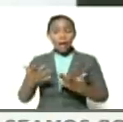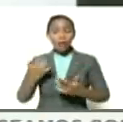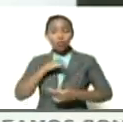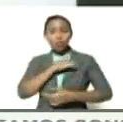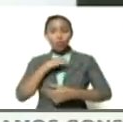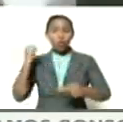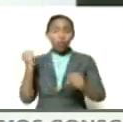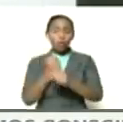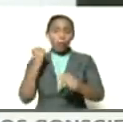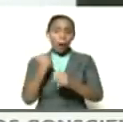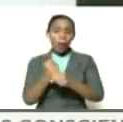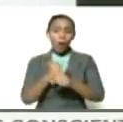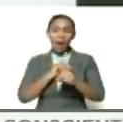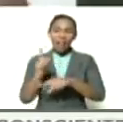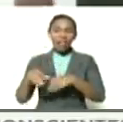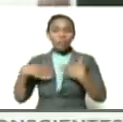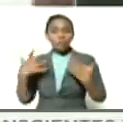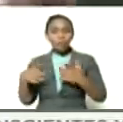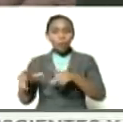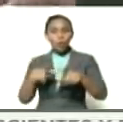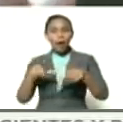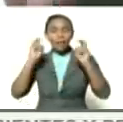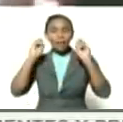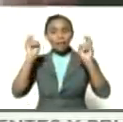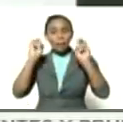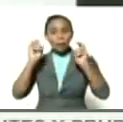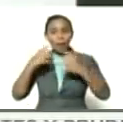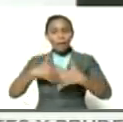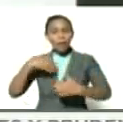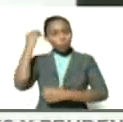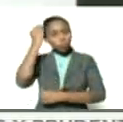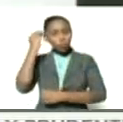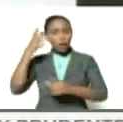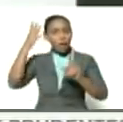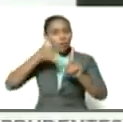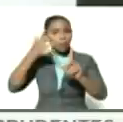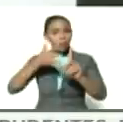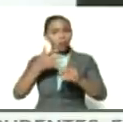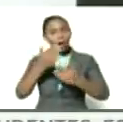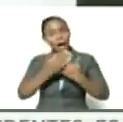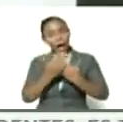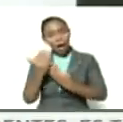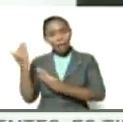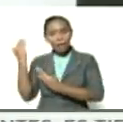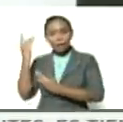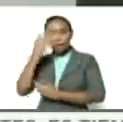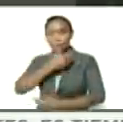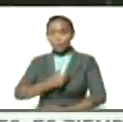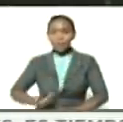a estar trabajando. Esto va ser un espacio para la reflexión y para la formación. Adelante, presidente.